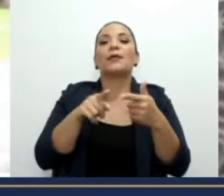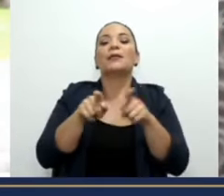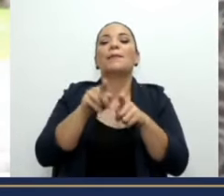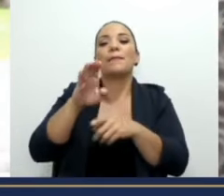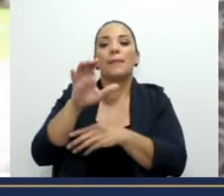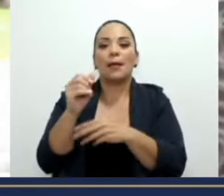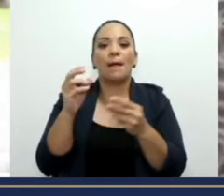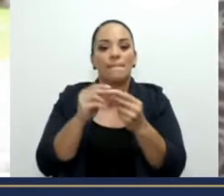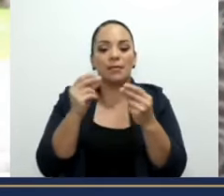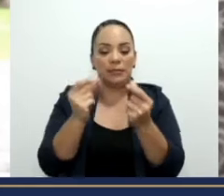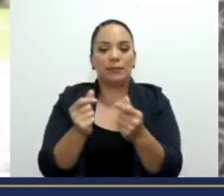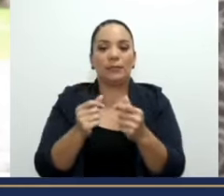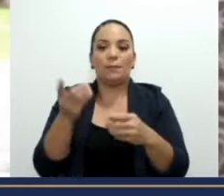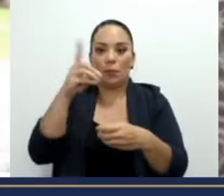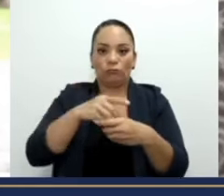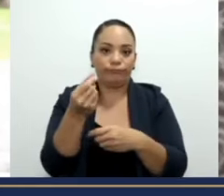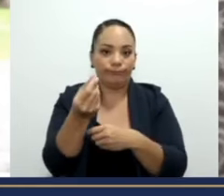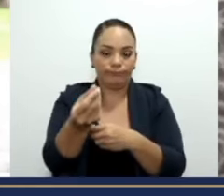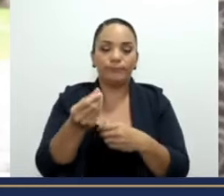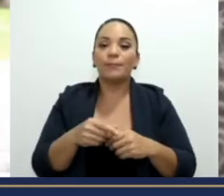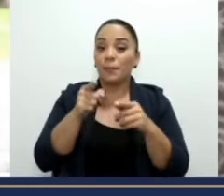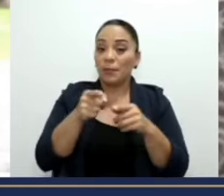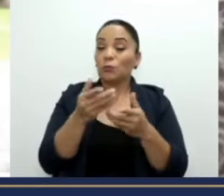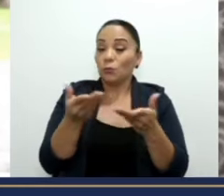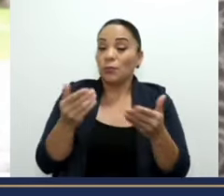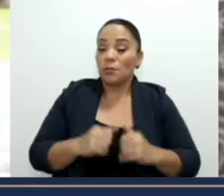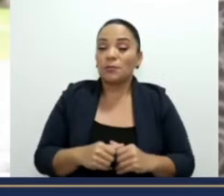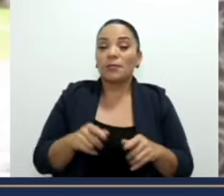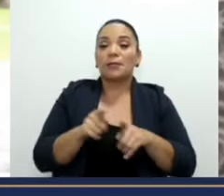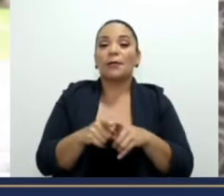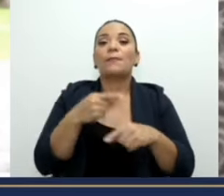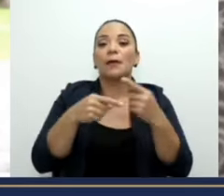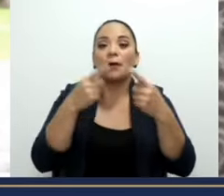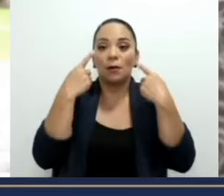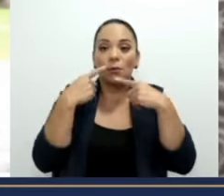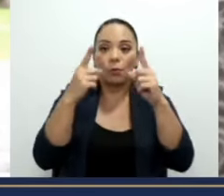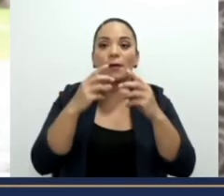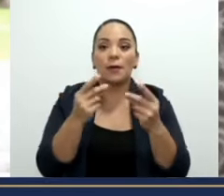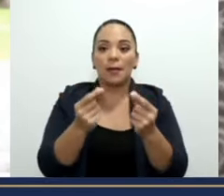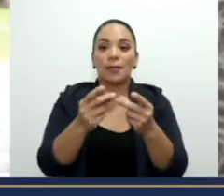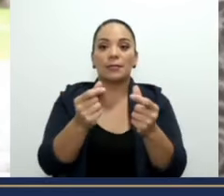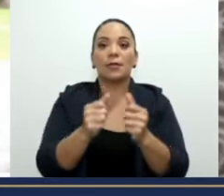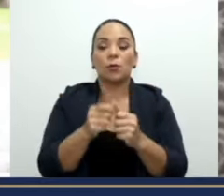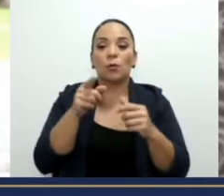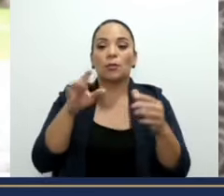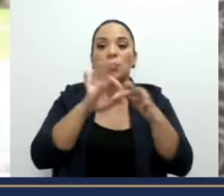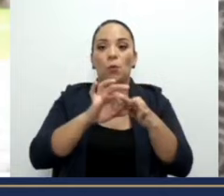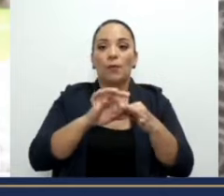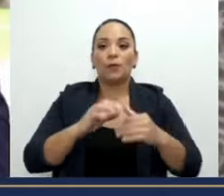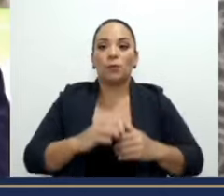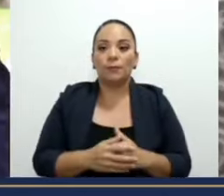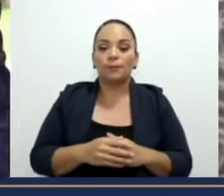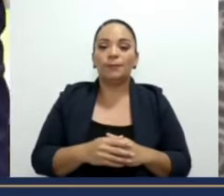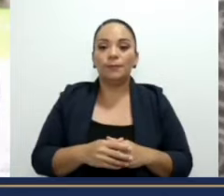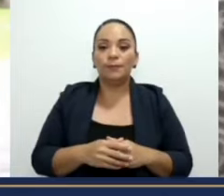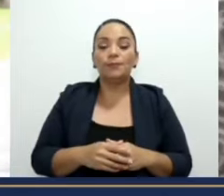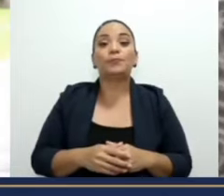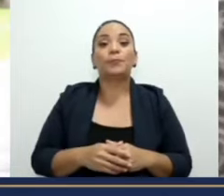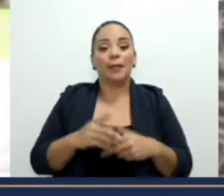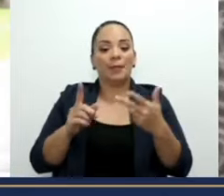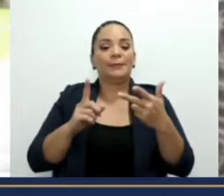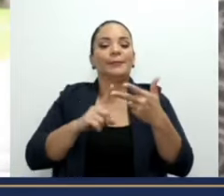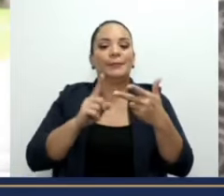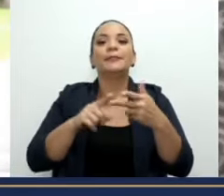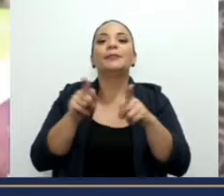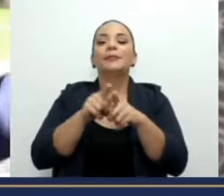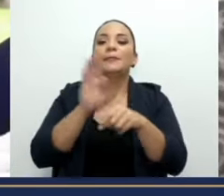mucho más rápido. Ese es otro elemento que también se va a poder agilizar con este convenio. Y además el banco va a capacitar a